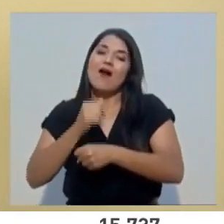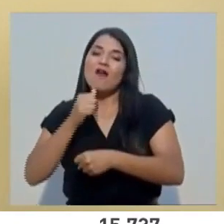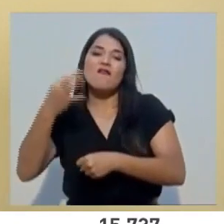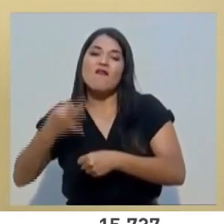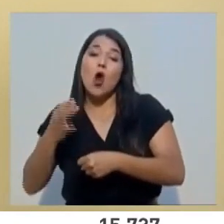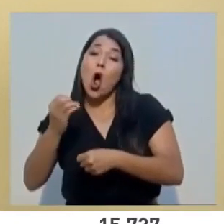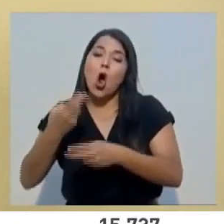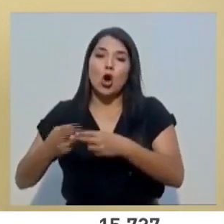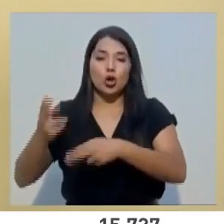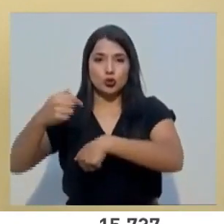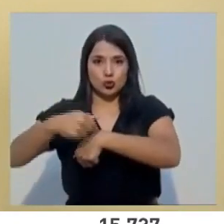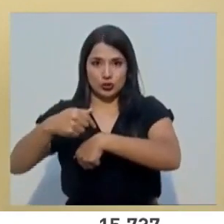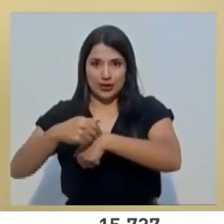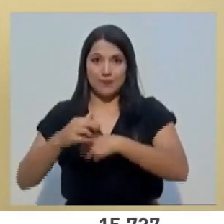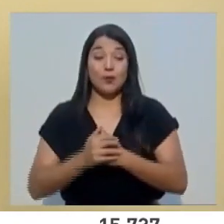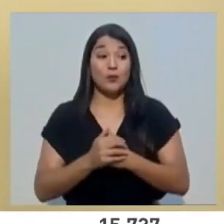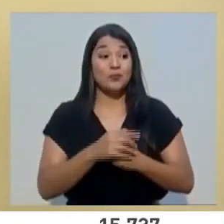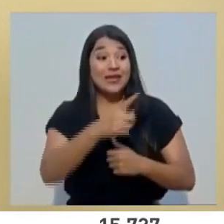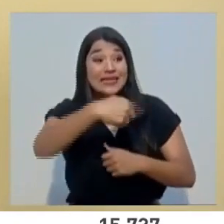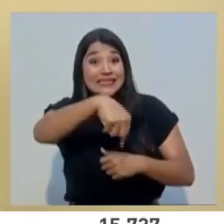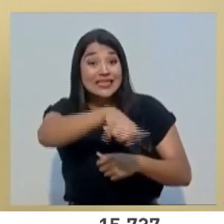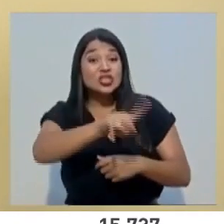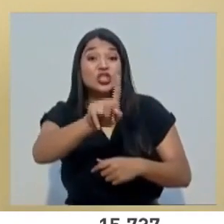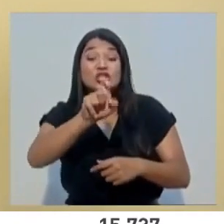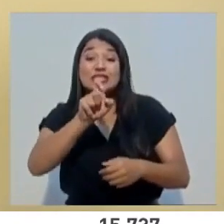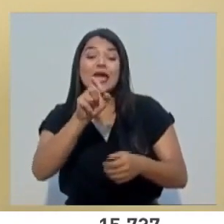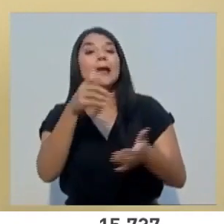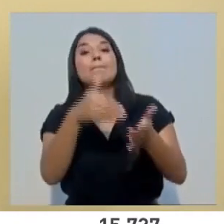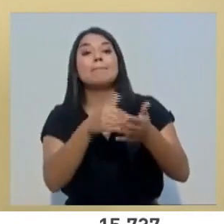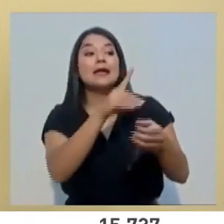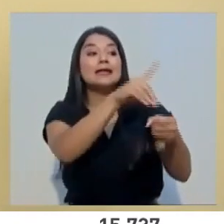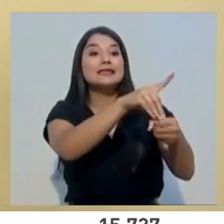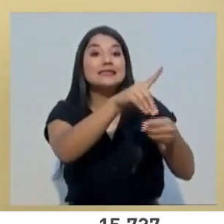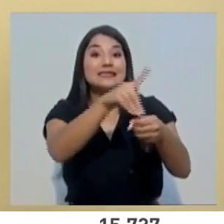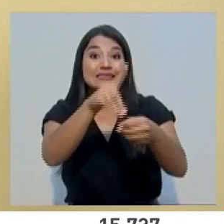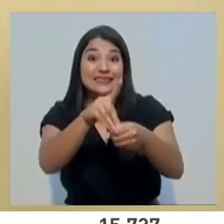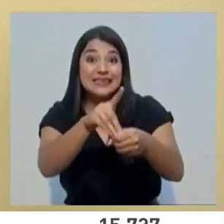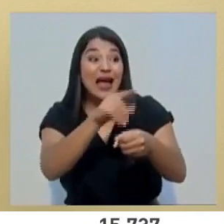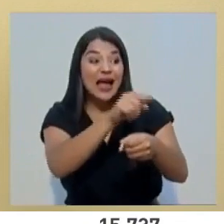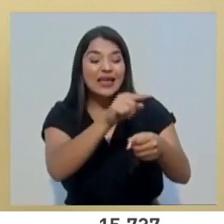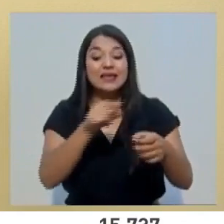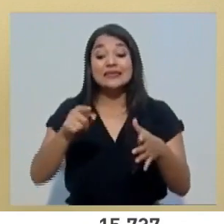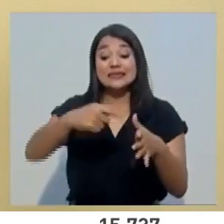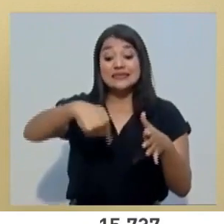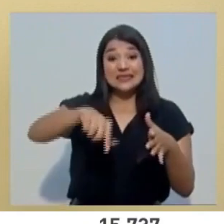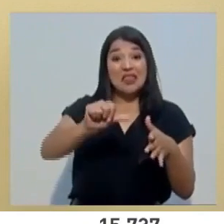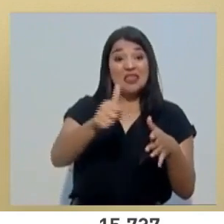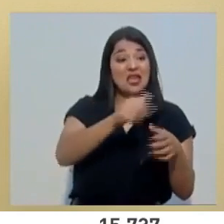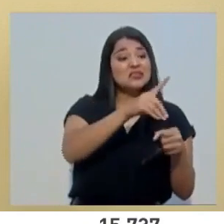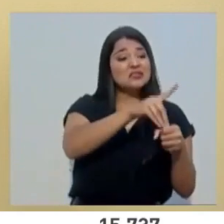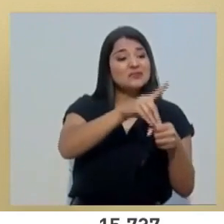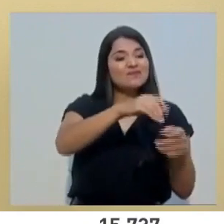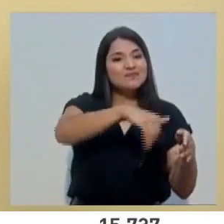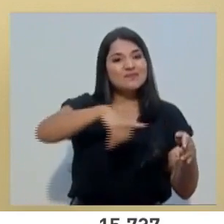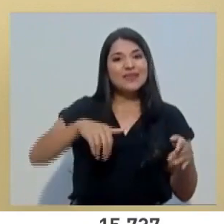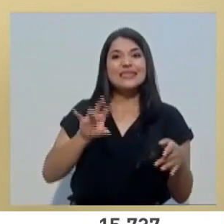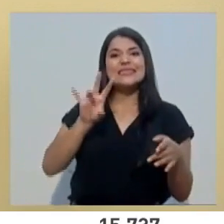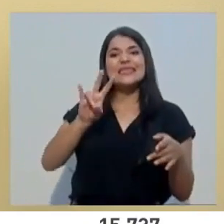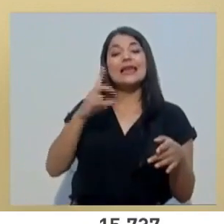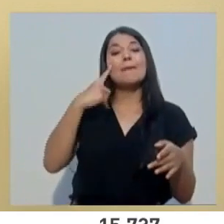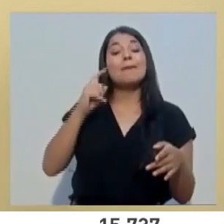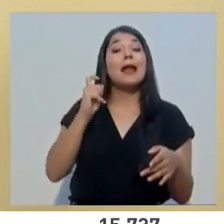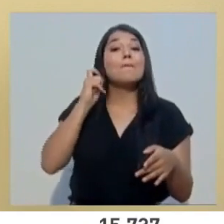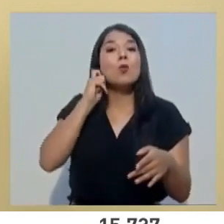casi 100.000 nuevos bonos, 7 de cada 10 han ido dirigidos a mujeres, quienes han tenido una